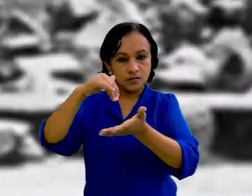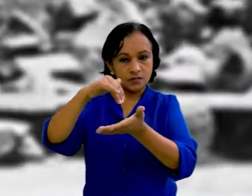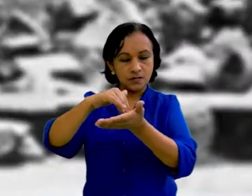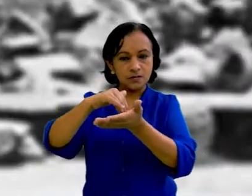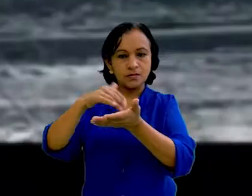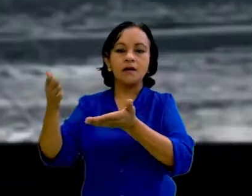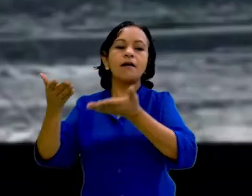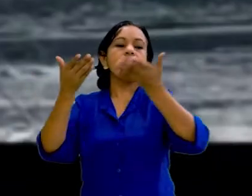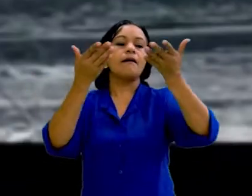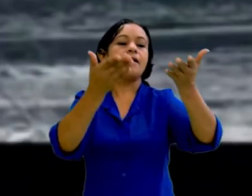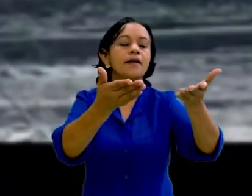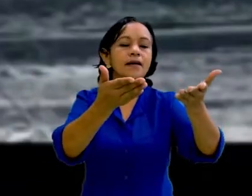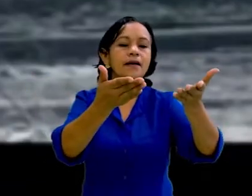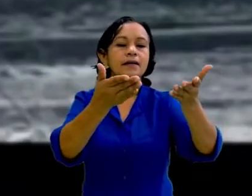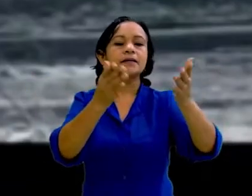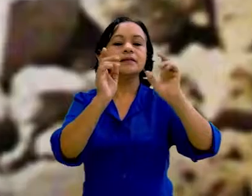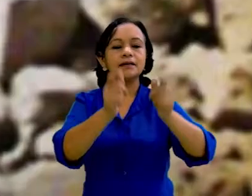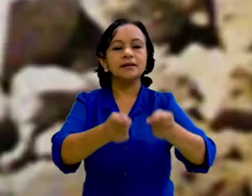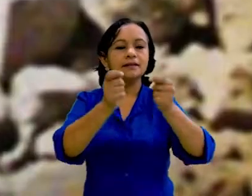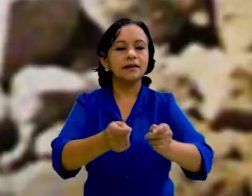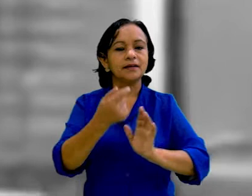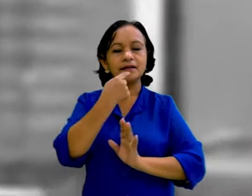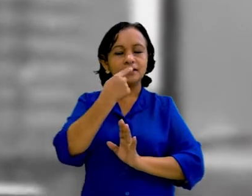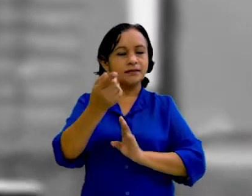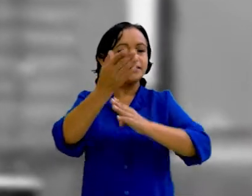y cedérselo a la conservadora Granada.